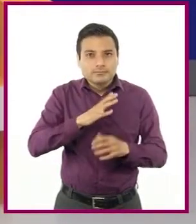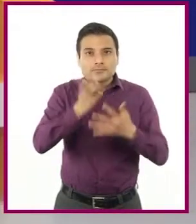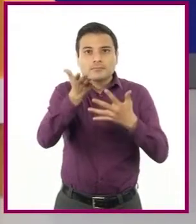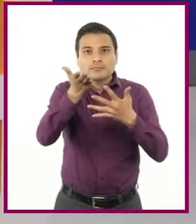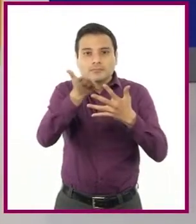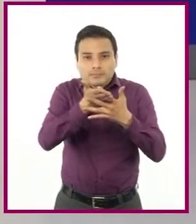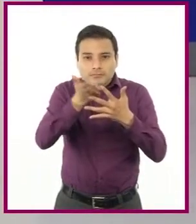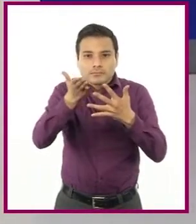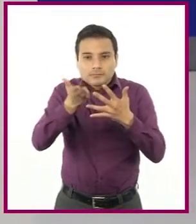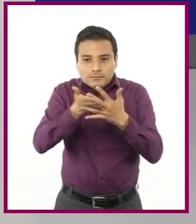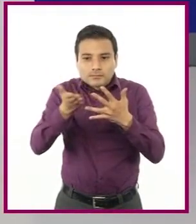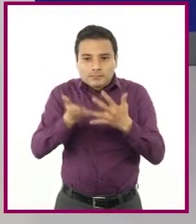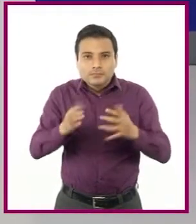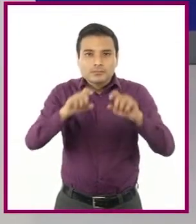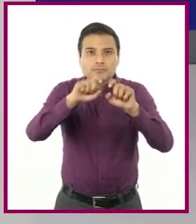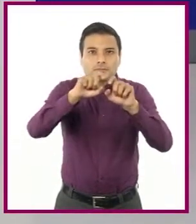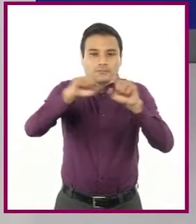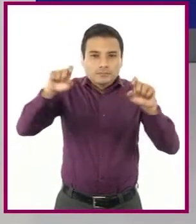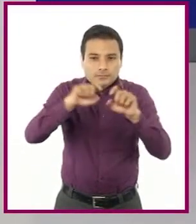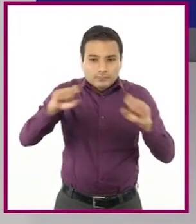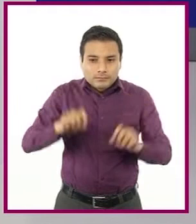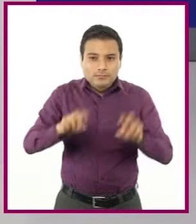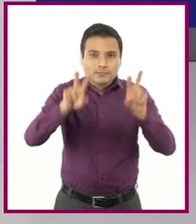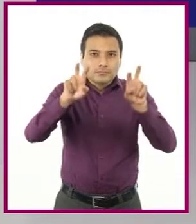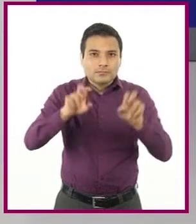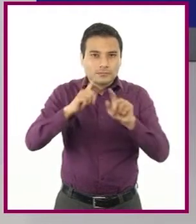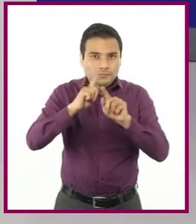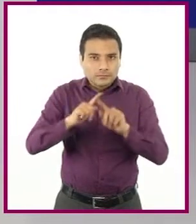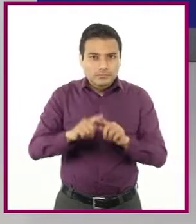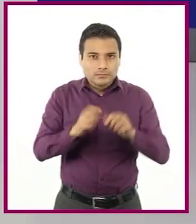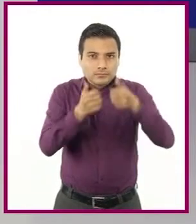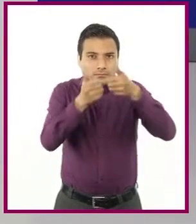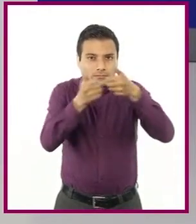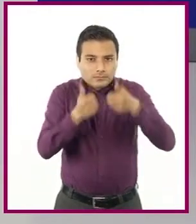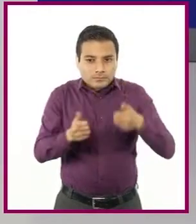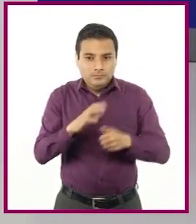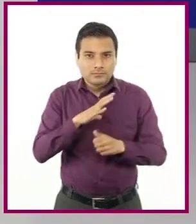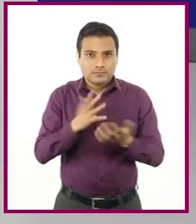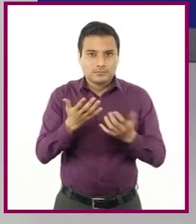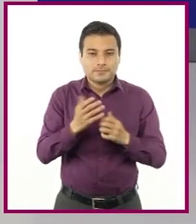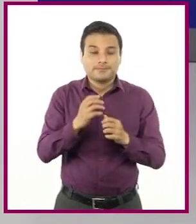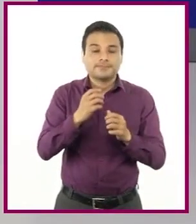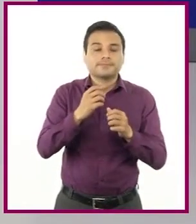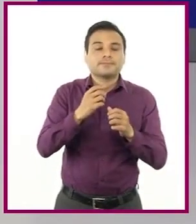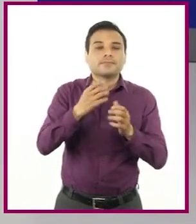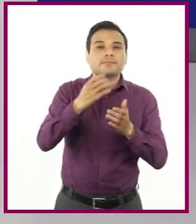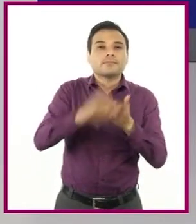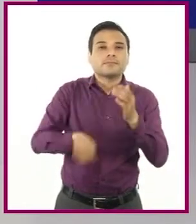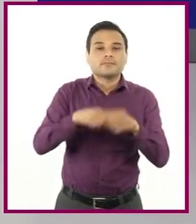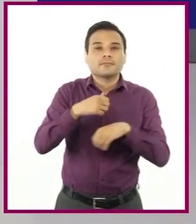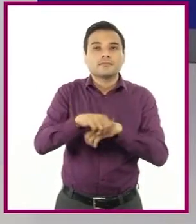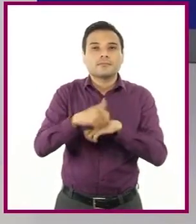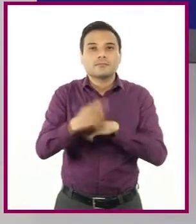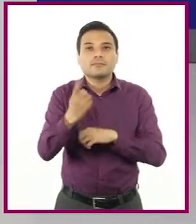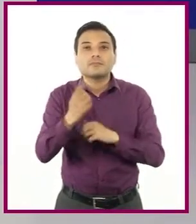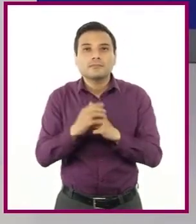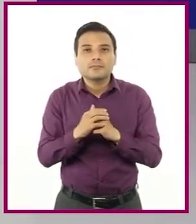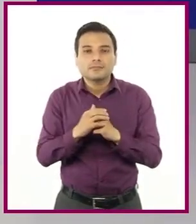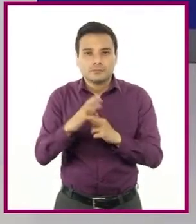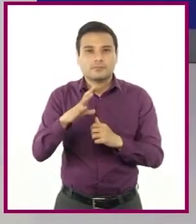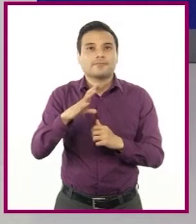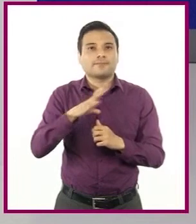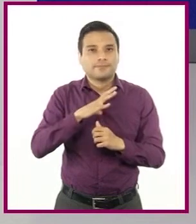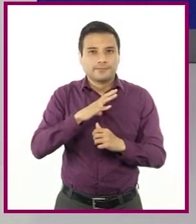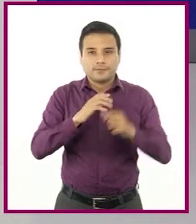subtítulos para agrupar las reglas? En este caso, el primer capítulo está conformado por un primer apartado.